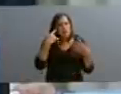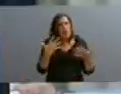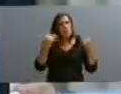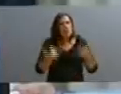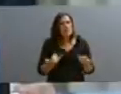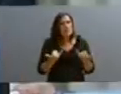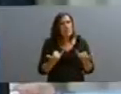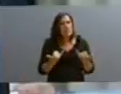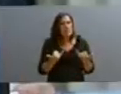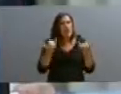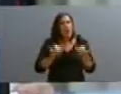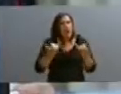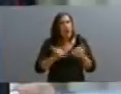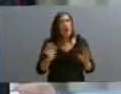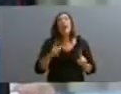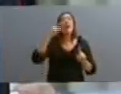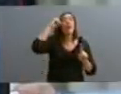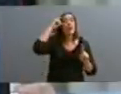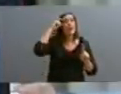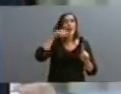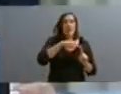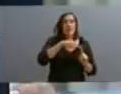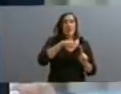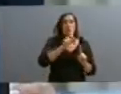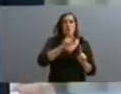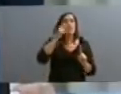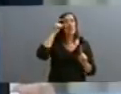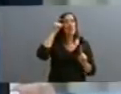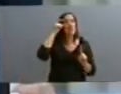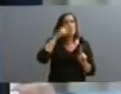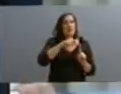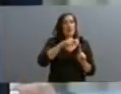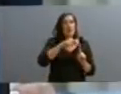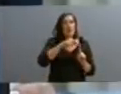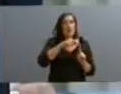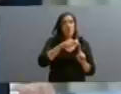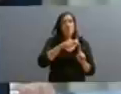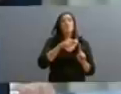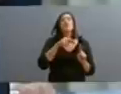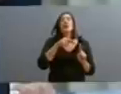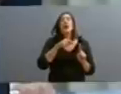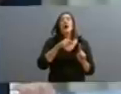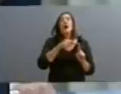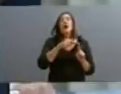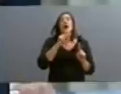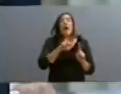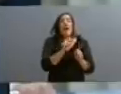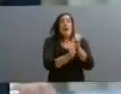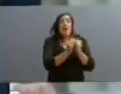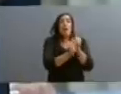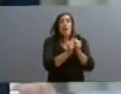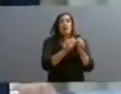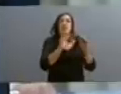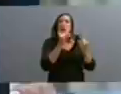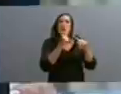ociosa. En enero, la capacidad instalada en uso de la industria, el